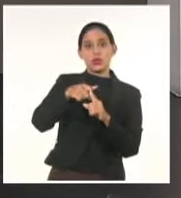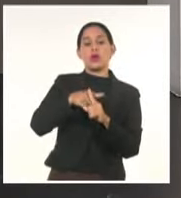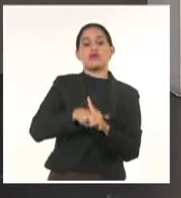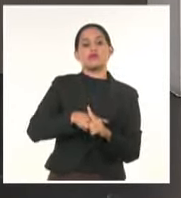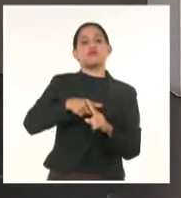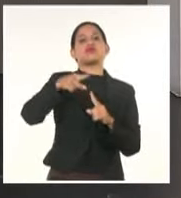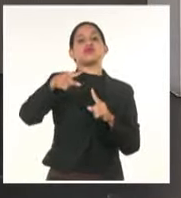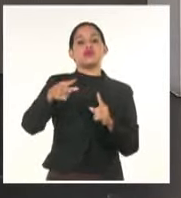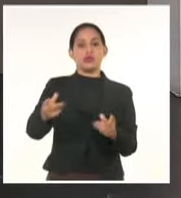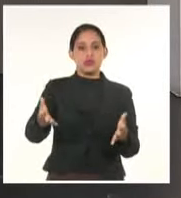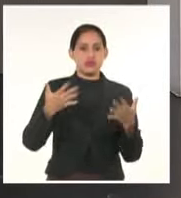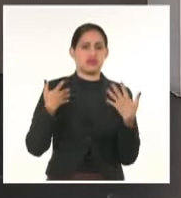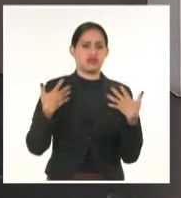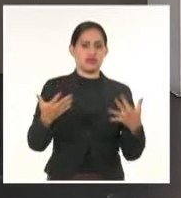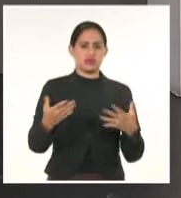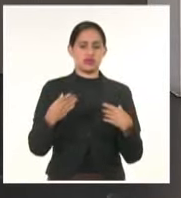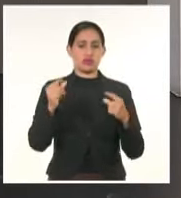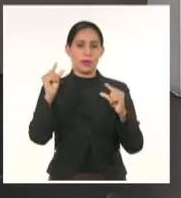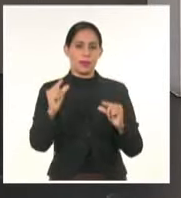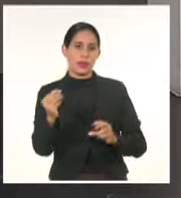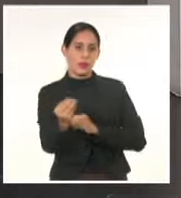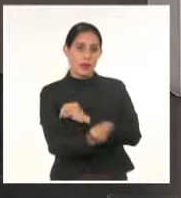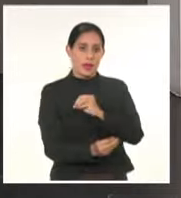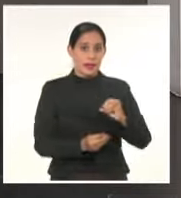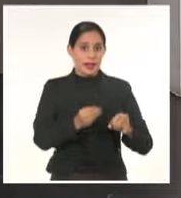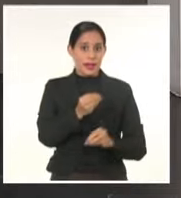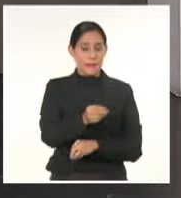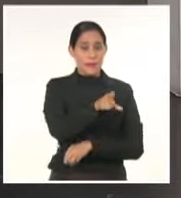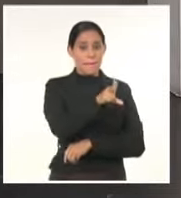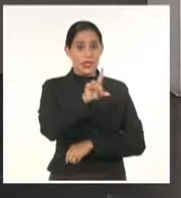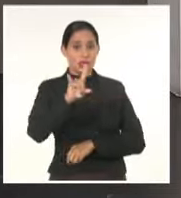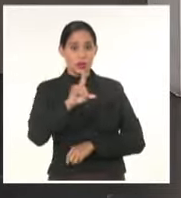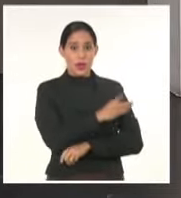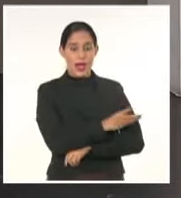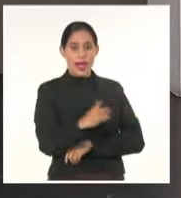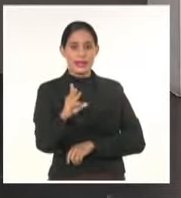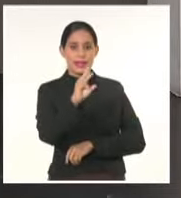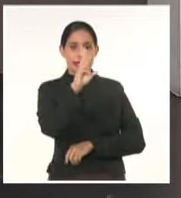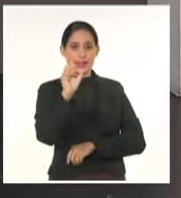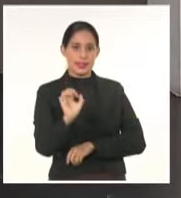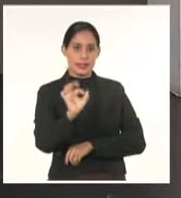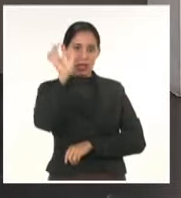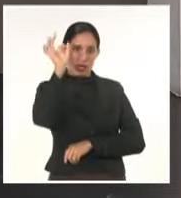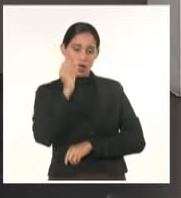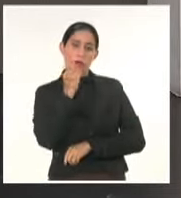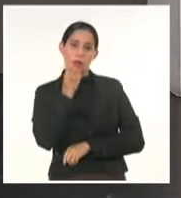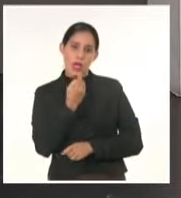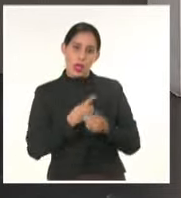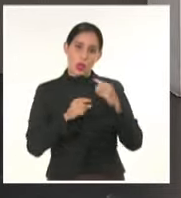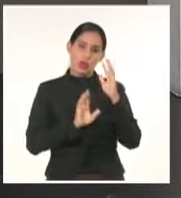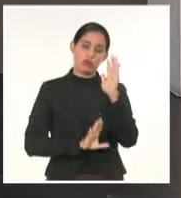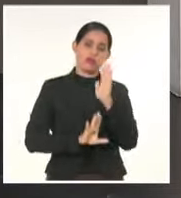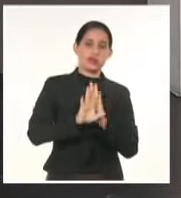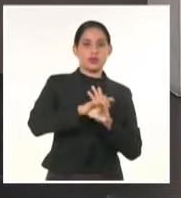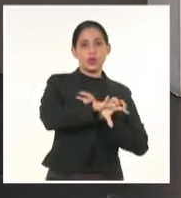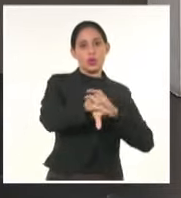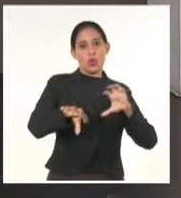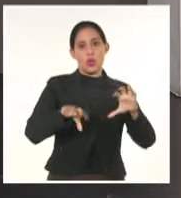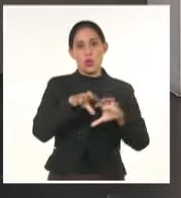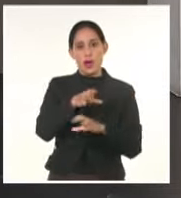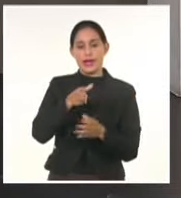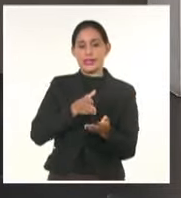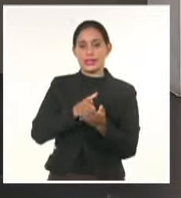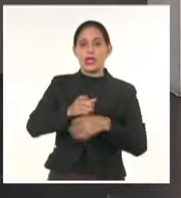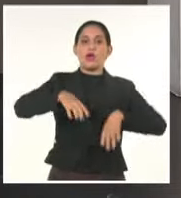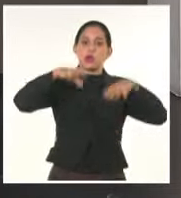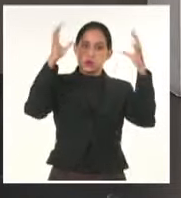poca variación, máximas de 29 y hasta 30 grados Celsius pueden ser inferiores en las áreas donde persistan las